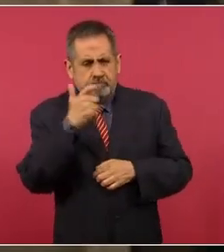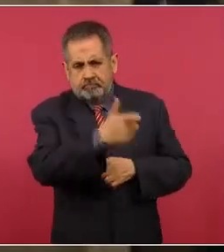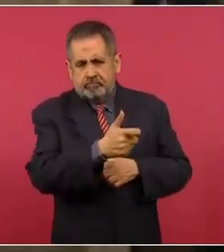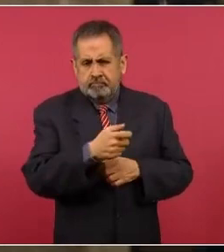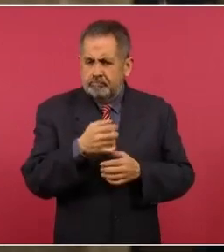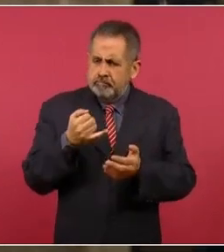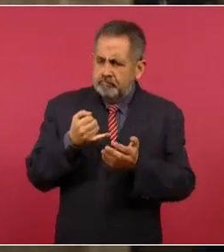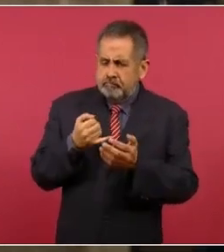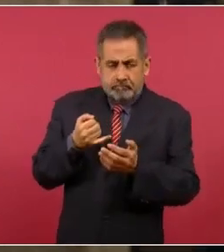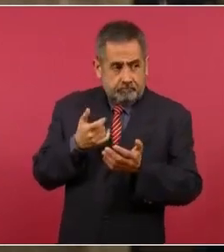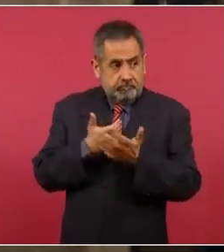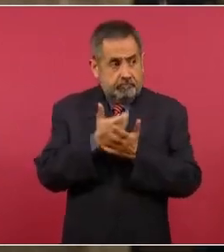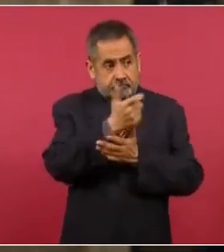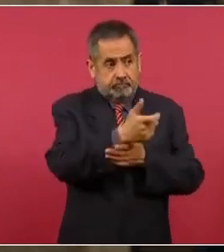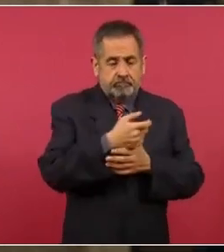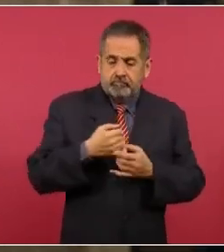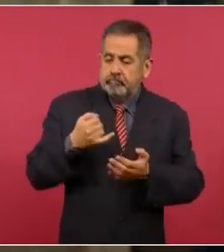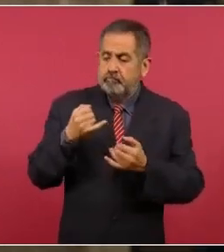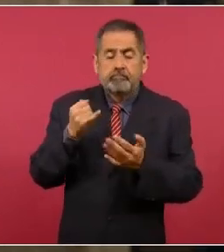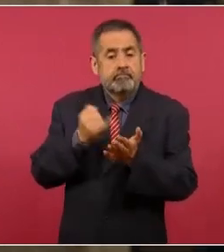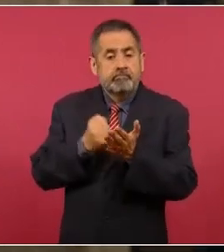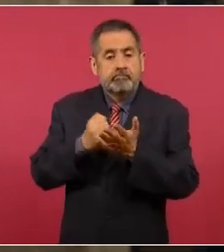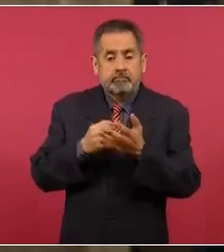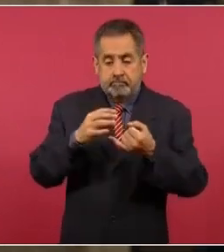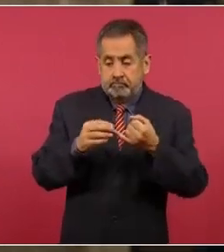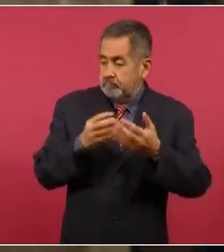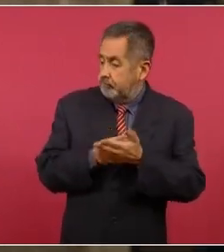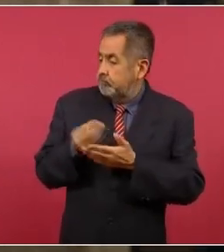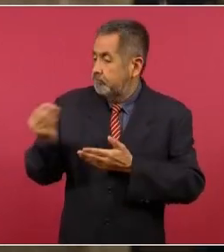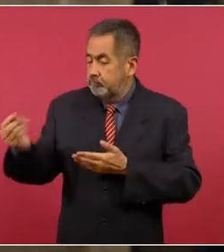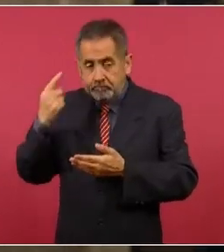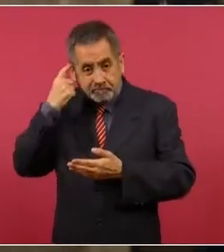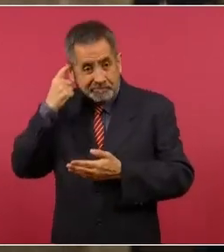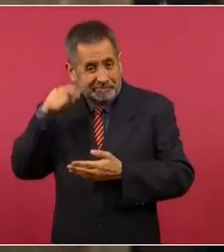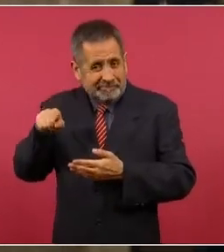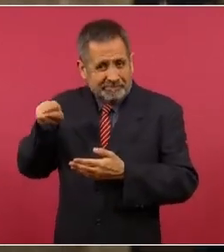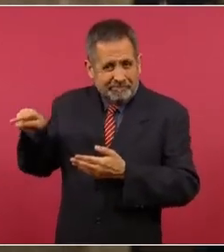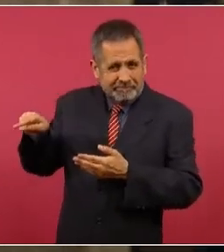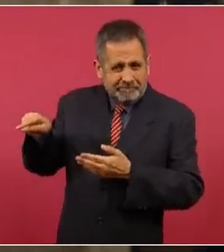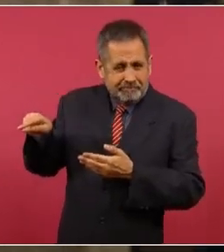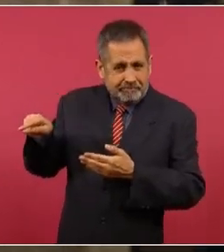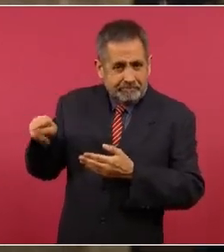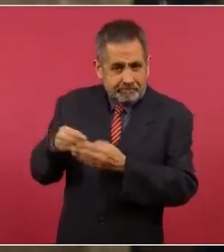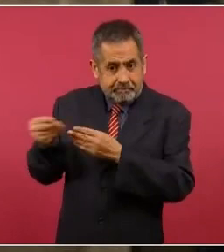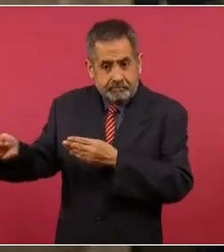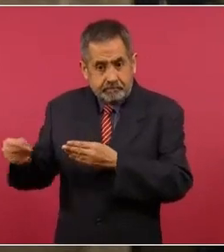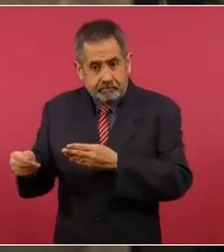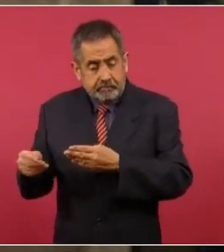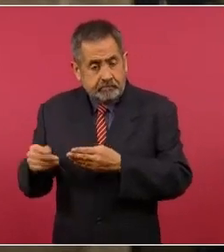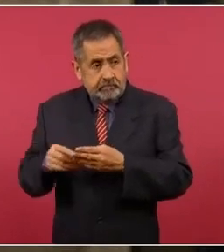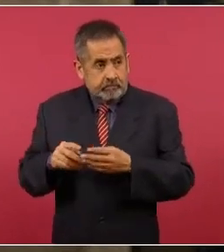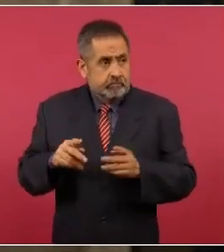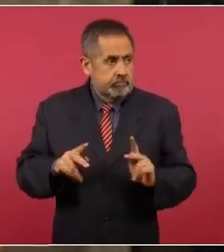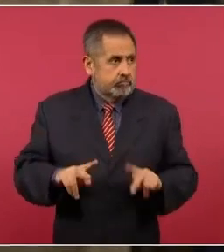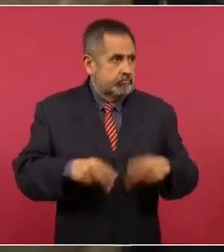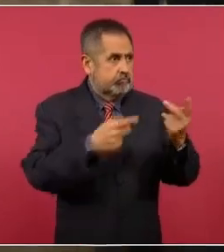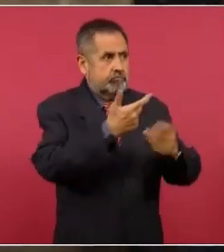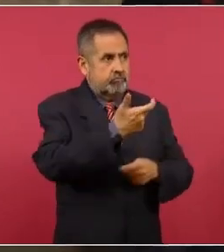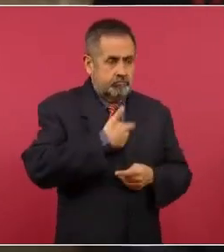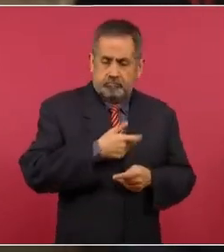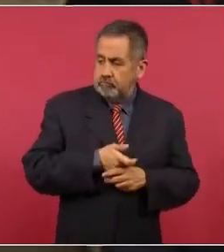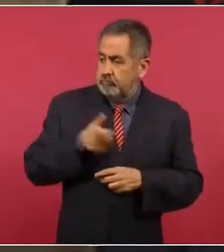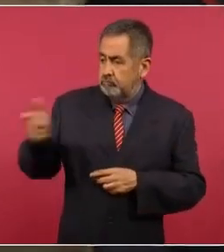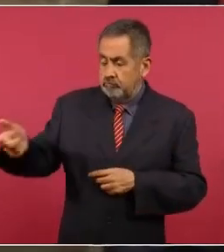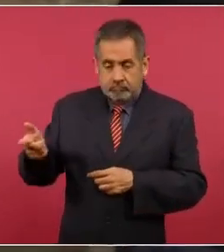tanto el comprador como el que hizo la venta? ¿Estos dos